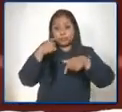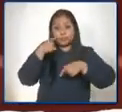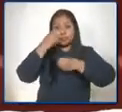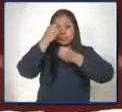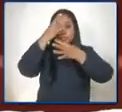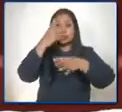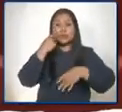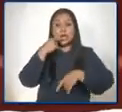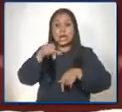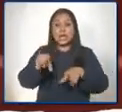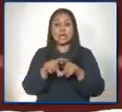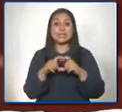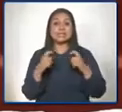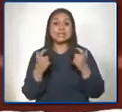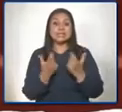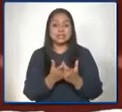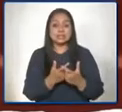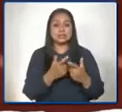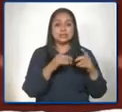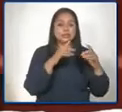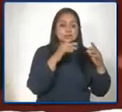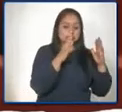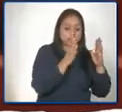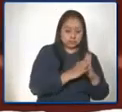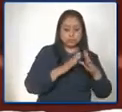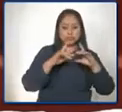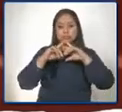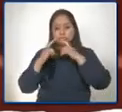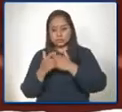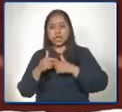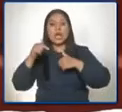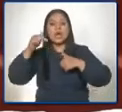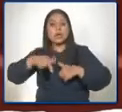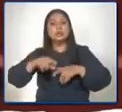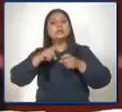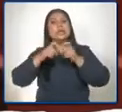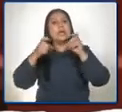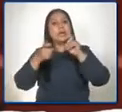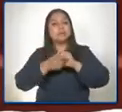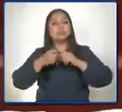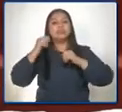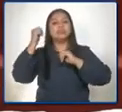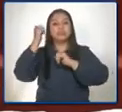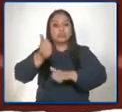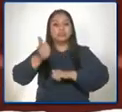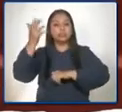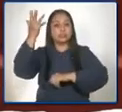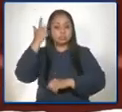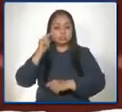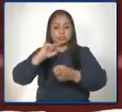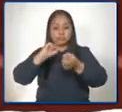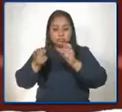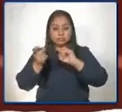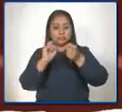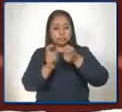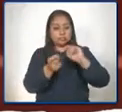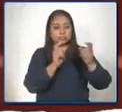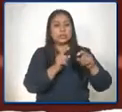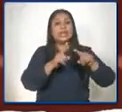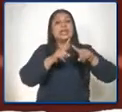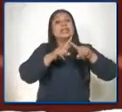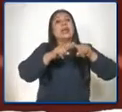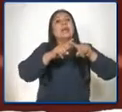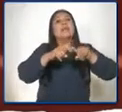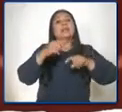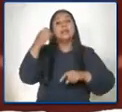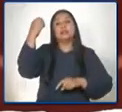ofrecer ahorita es el cambio quincenal que se está llevando a cabo con el semáforo pues todos sabemos que